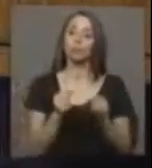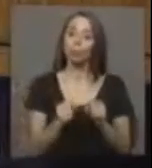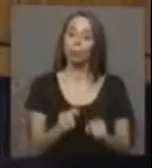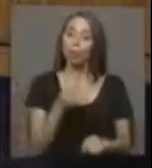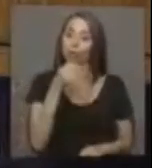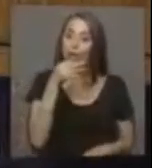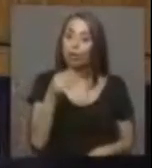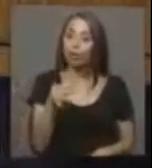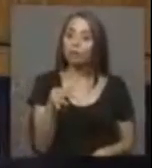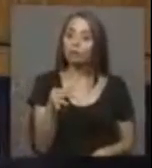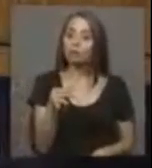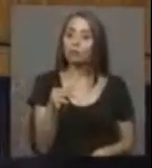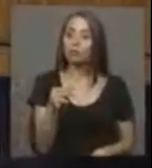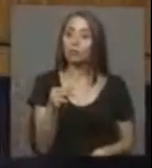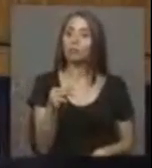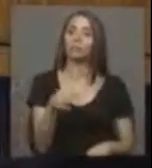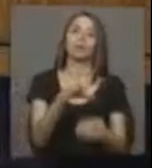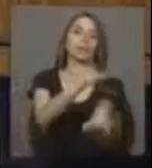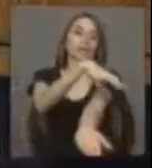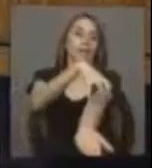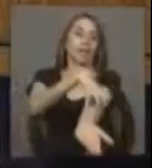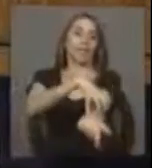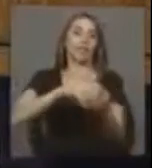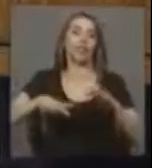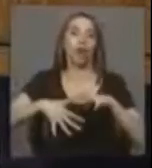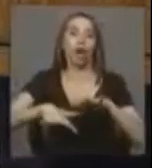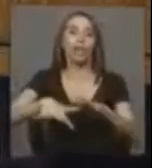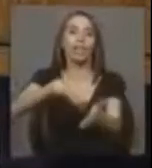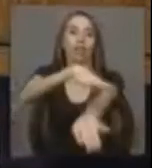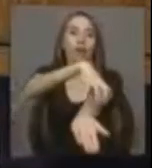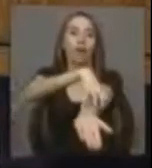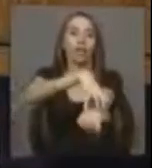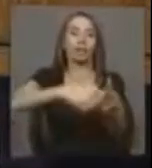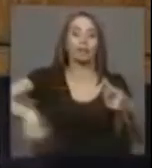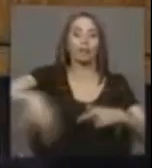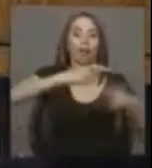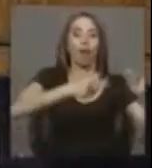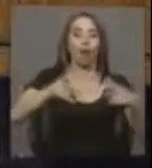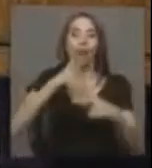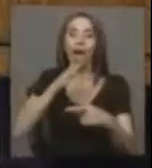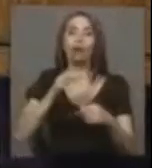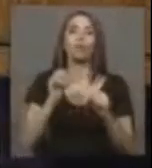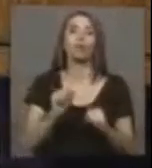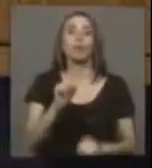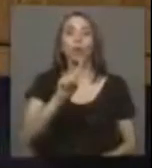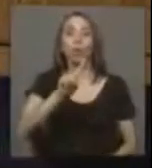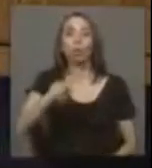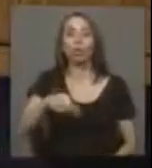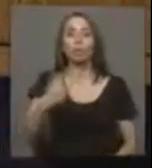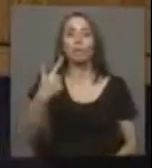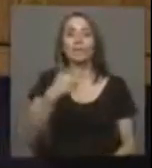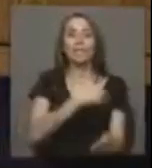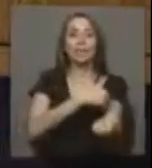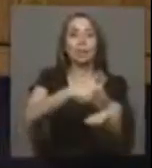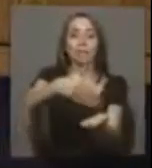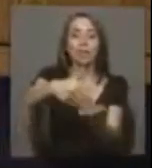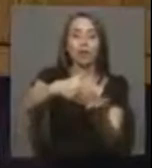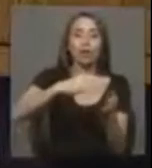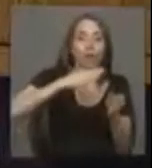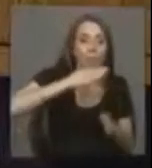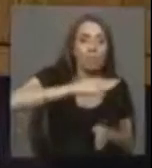el potencial de la región de los ríos y la región de los lagos es de 1,7 millones de praderas y en lechería.